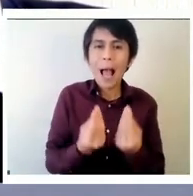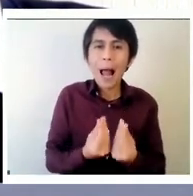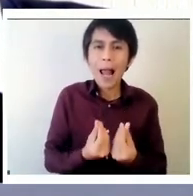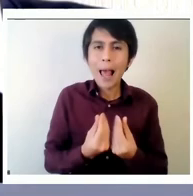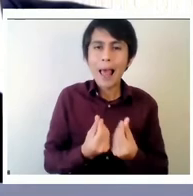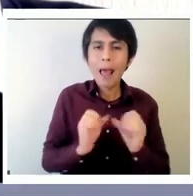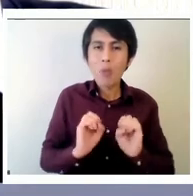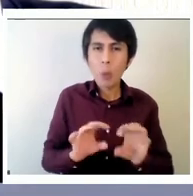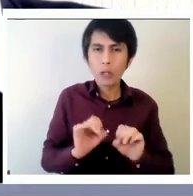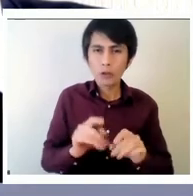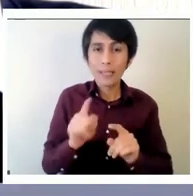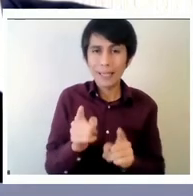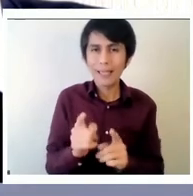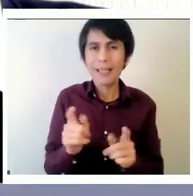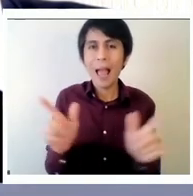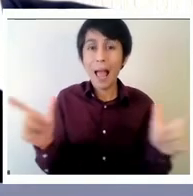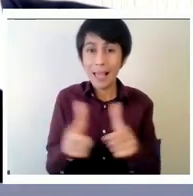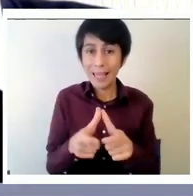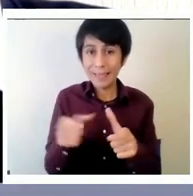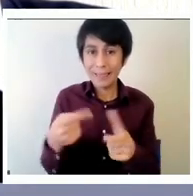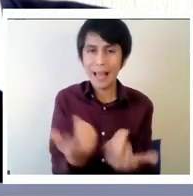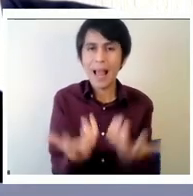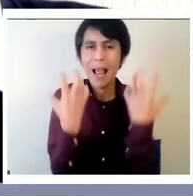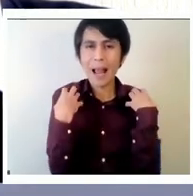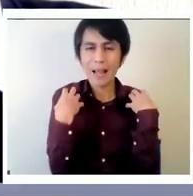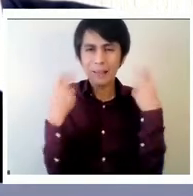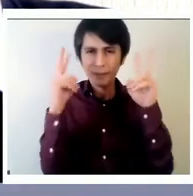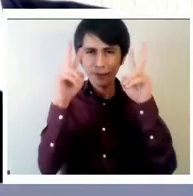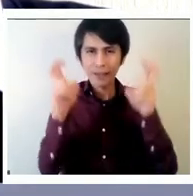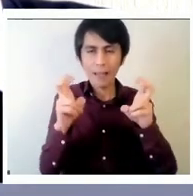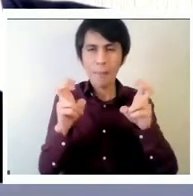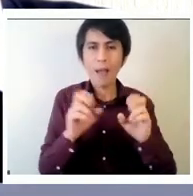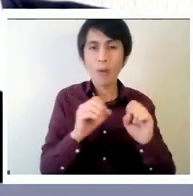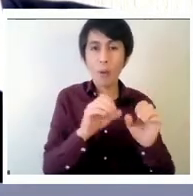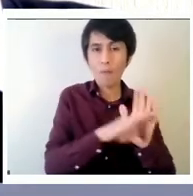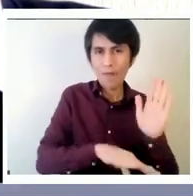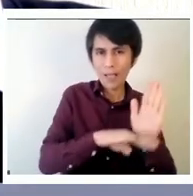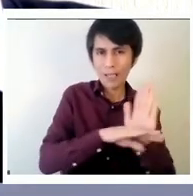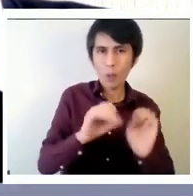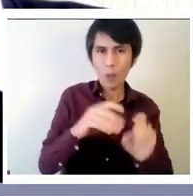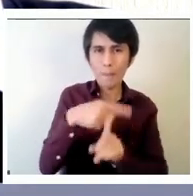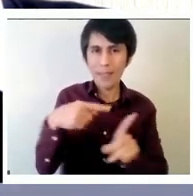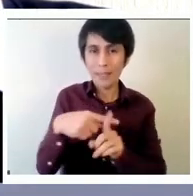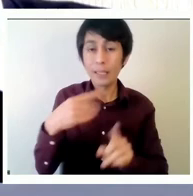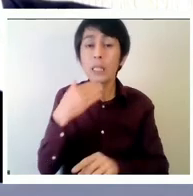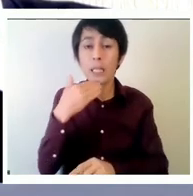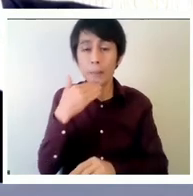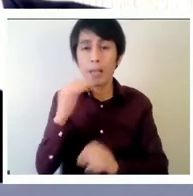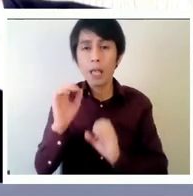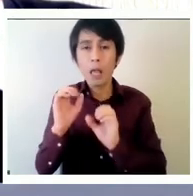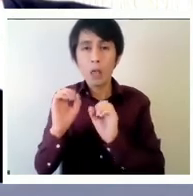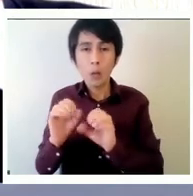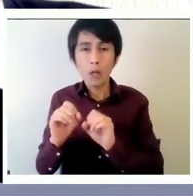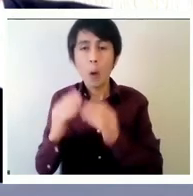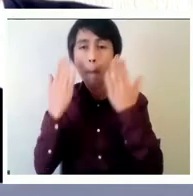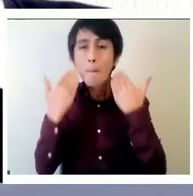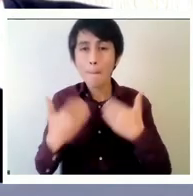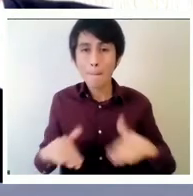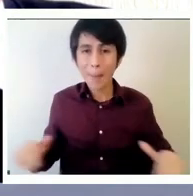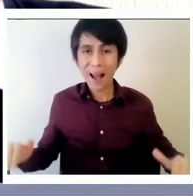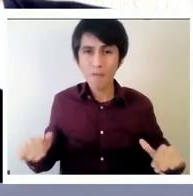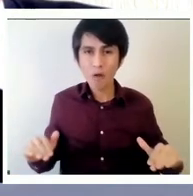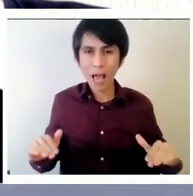mundo escolar básica media y hoy día incluso también en el mundo en el campo en el nivel de educación parvularia de